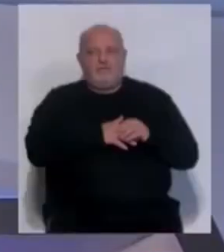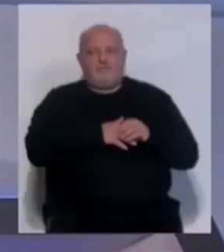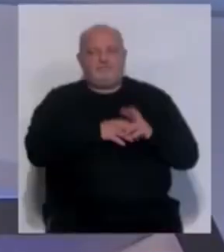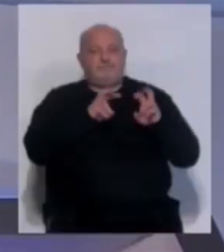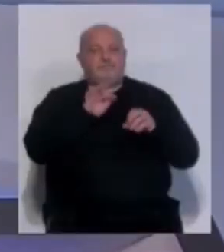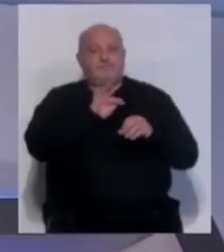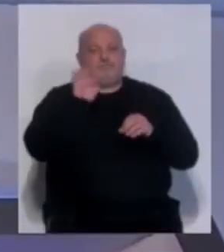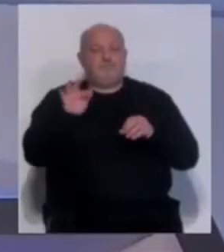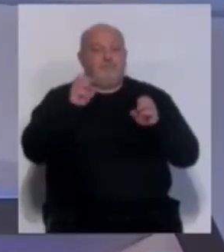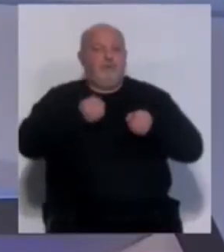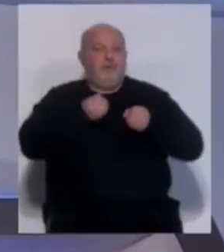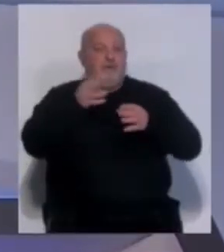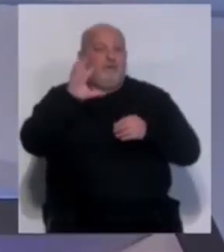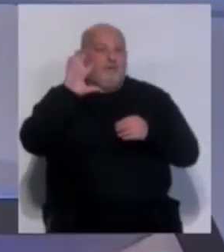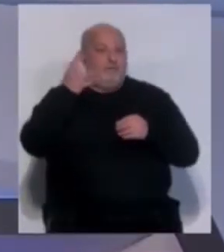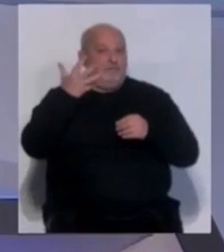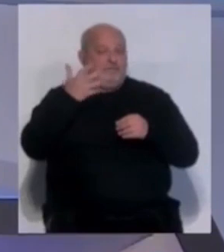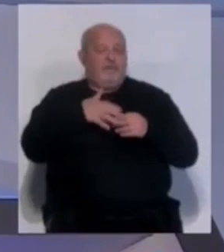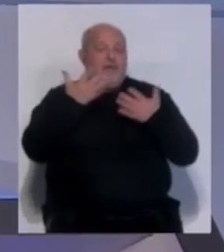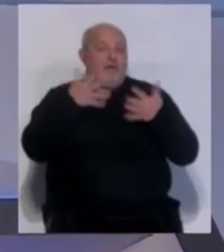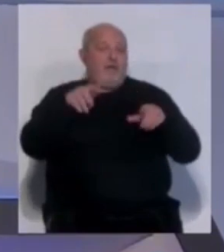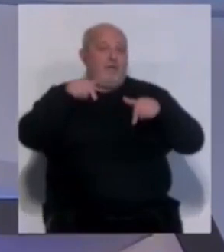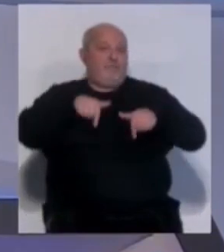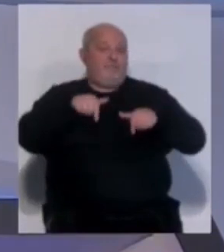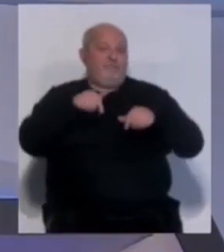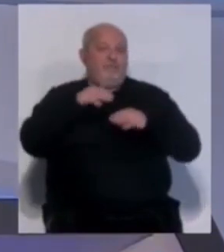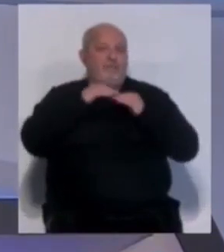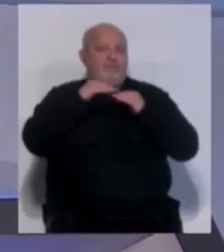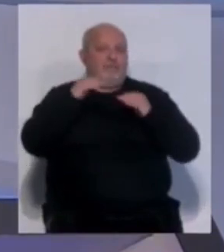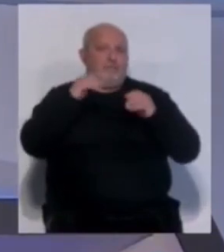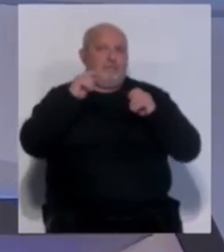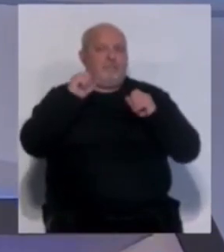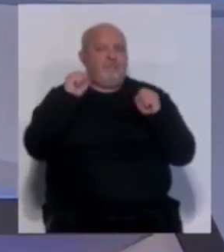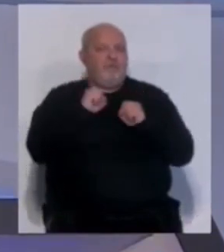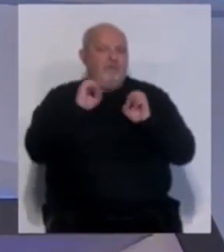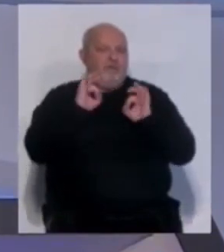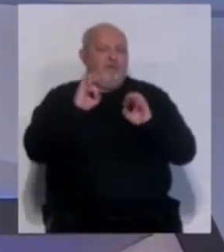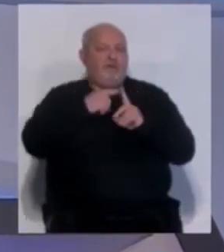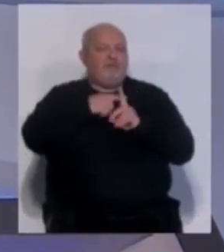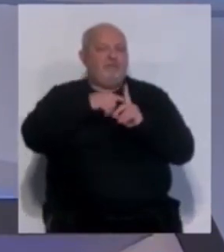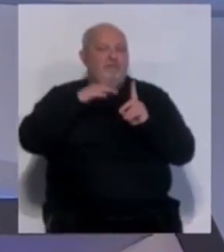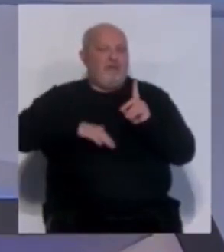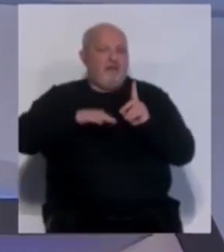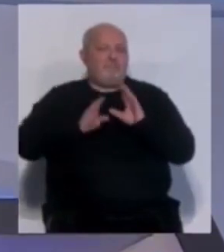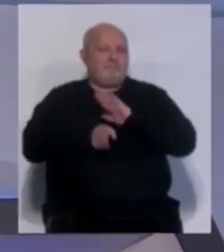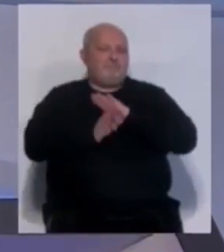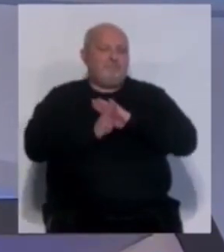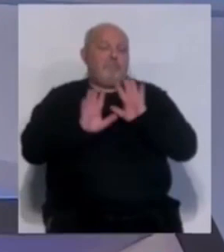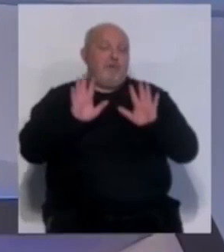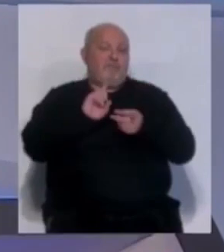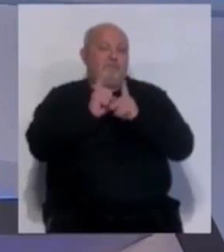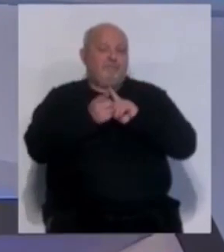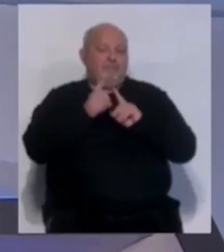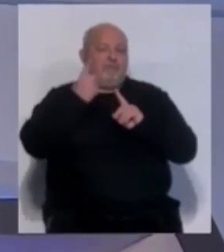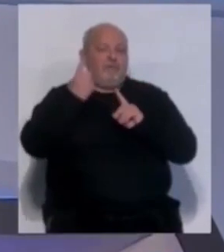Y vamos ahora con la predicción meteorológica, aunque hoy con estabilidad y con frío, esas bajas temperaturas se mantienen, pero llegan